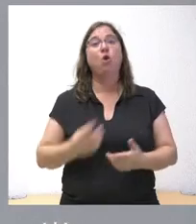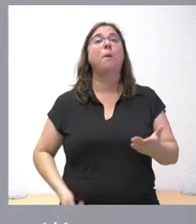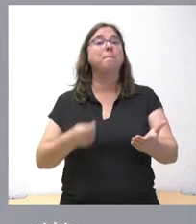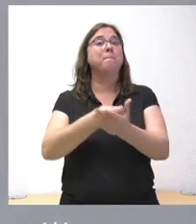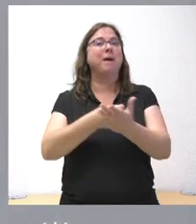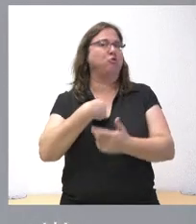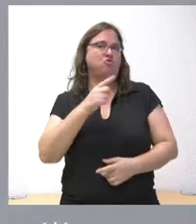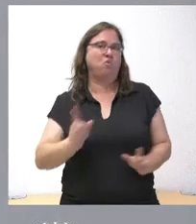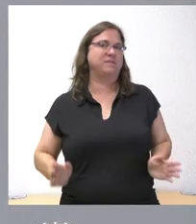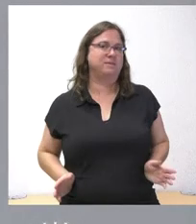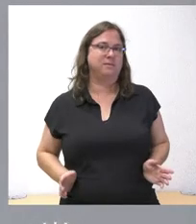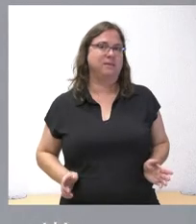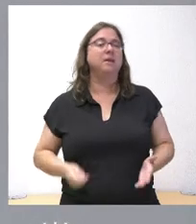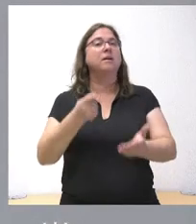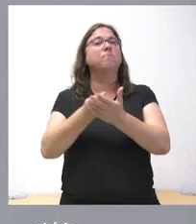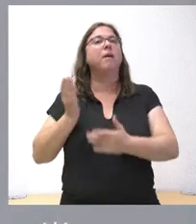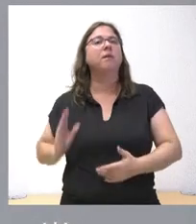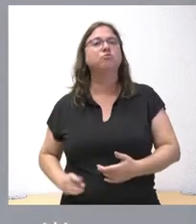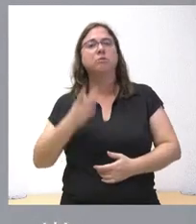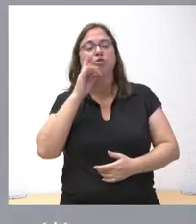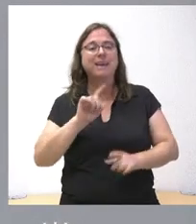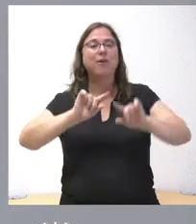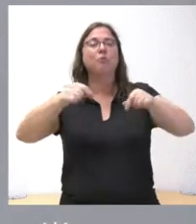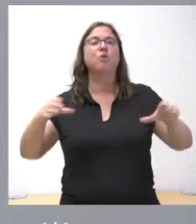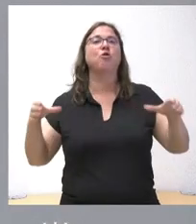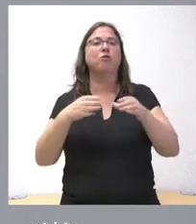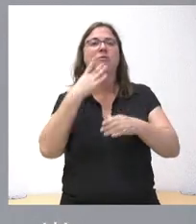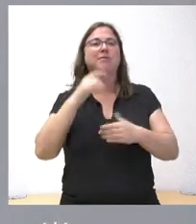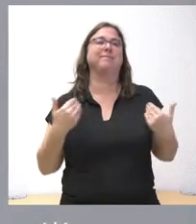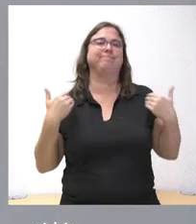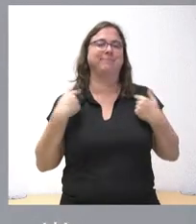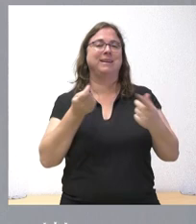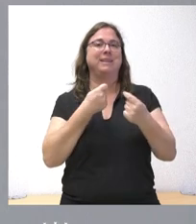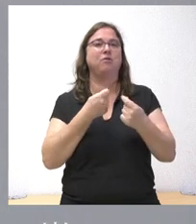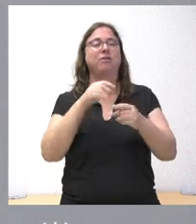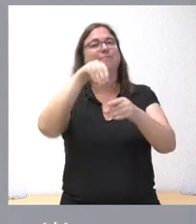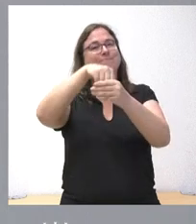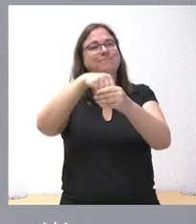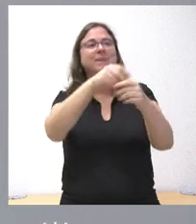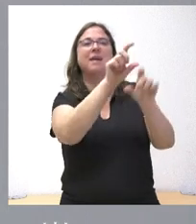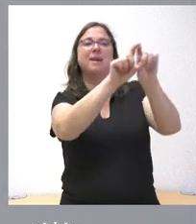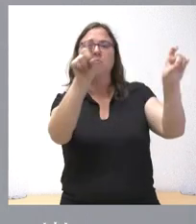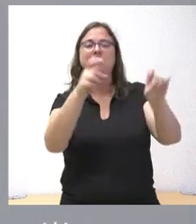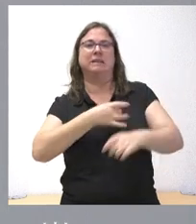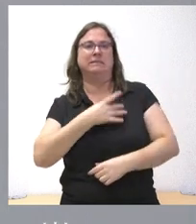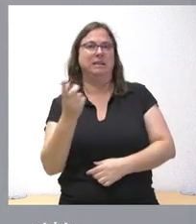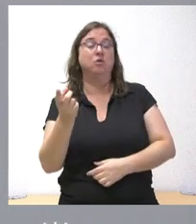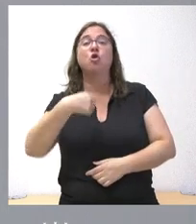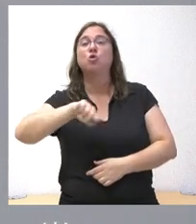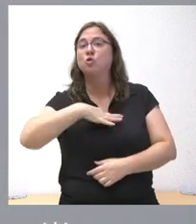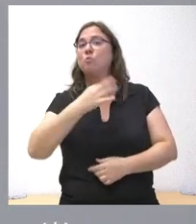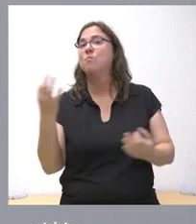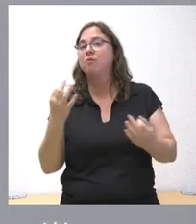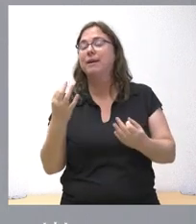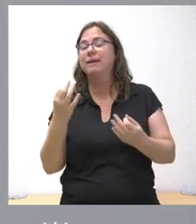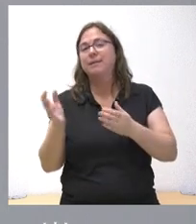retribuciones. Las retribuciones, lógicamente, y los convenios colectivos, es negociación en el ámbito de las partes. Nosotros lo que podemos, lógicamente, es el